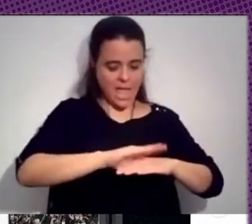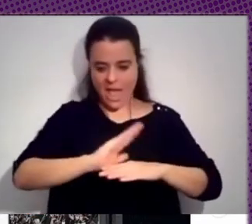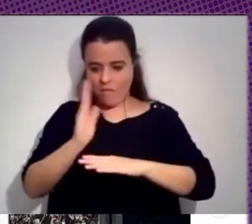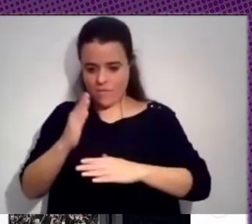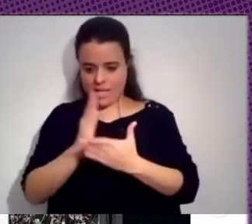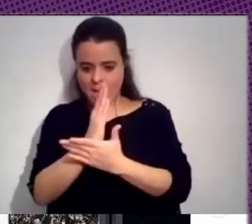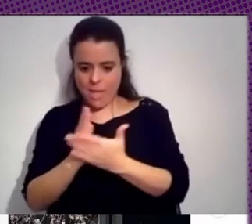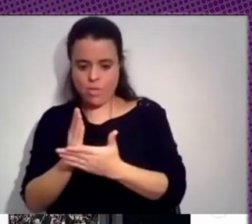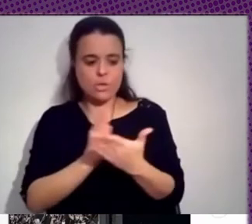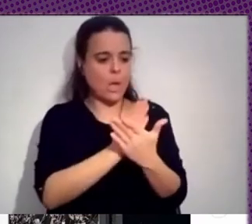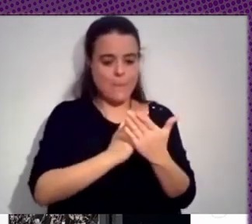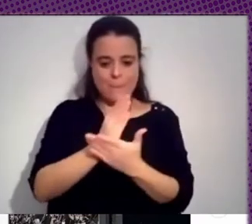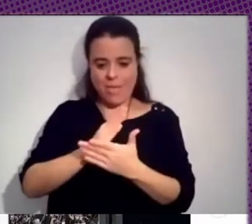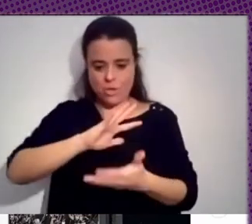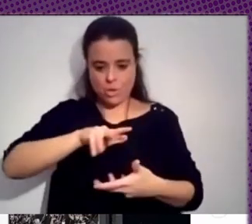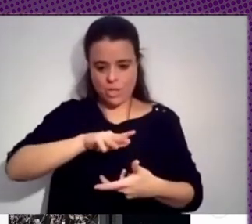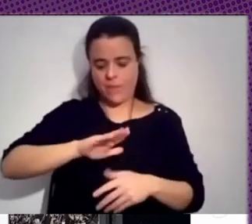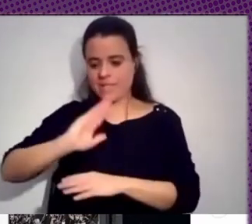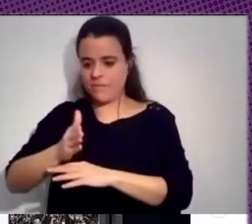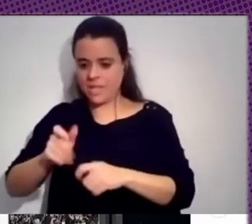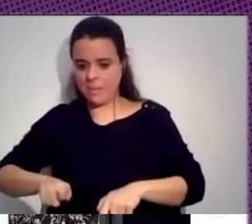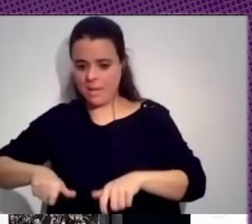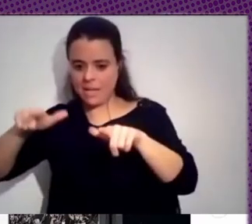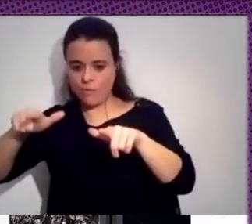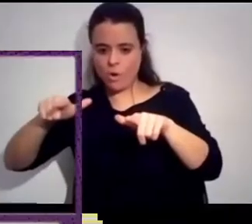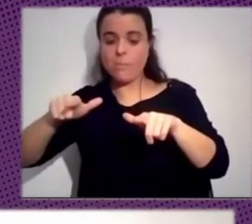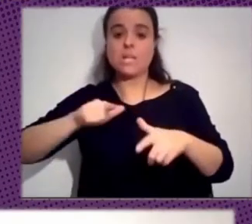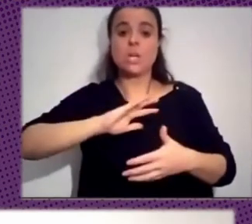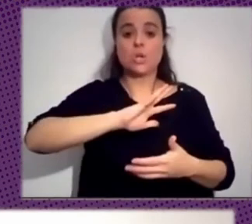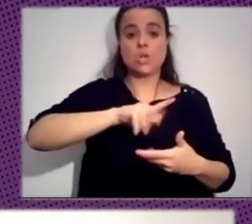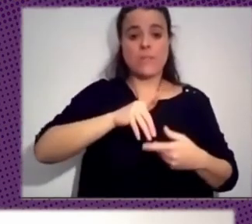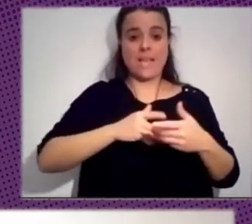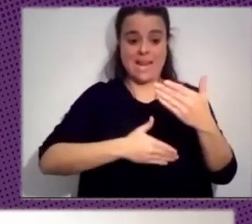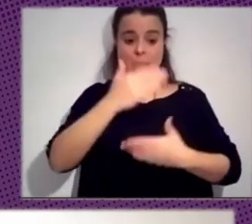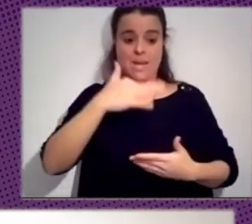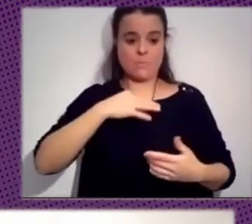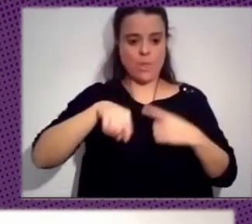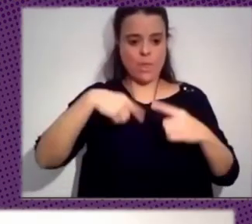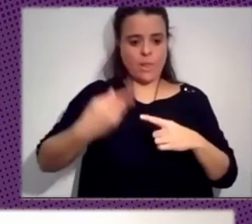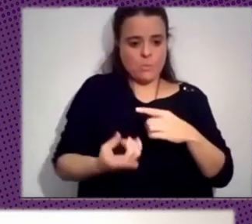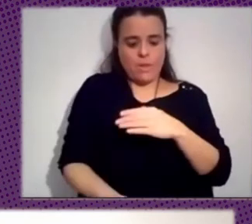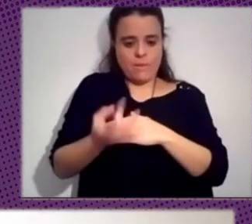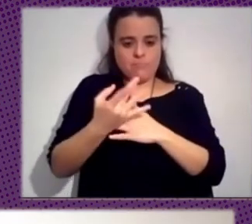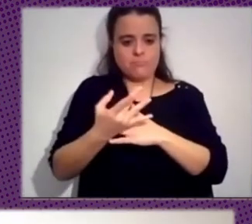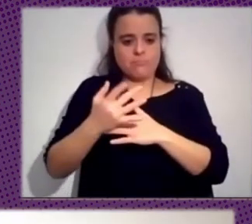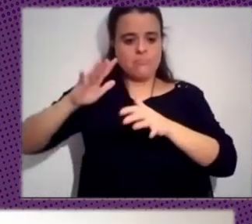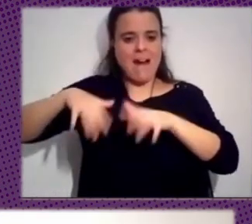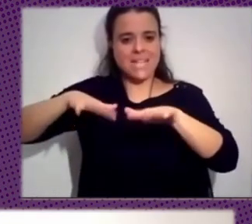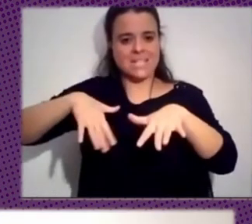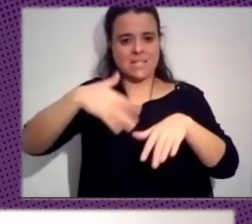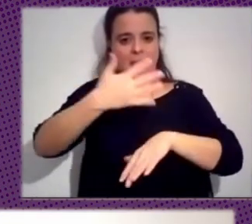plataformas, las noticias de la prensa pueden ocasionar marchas en las calles, pueden ocasionar que se